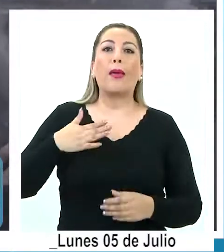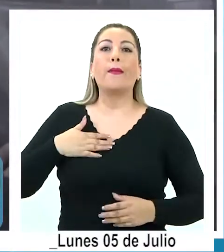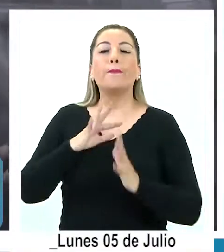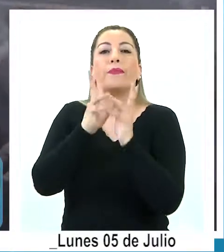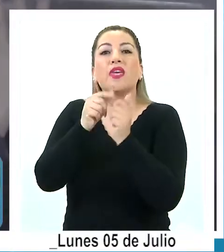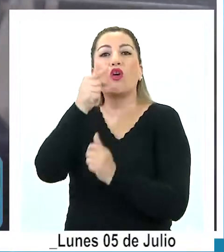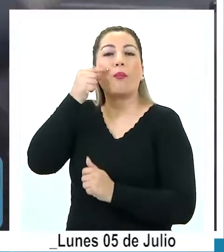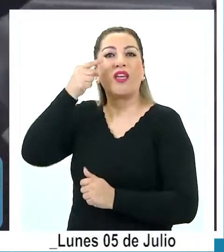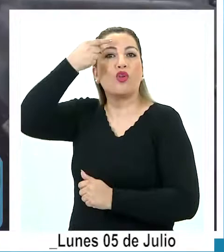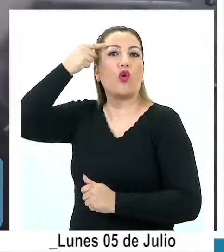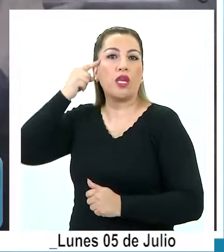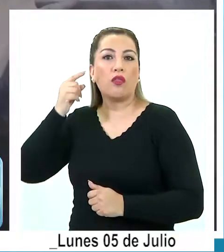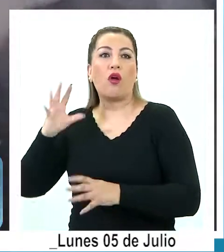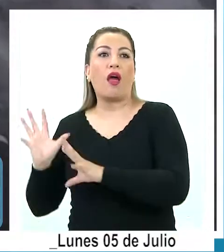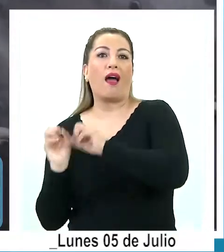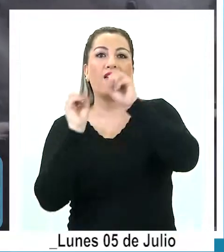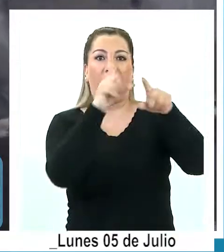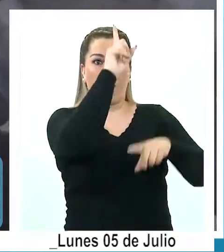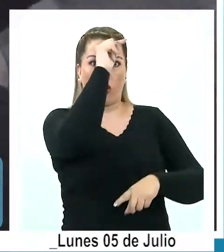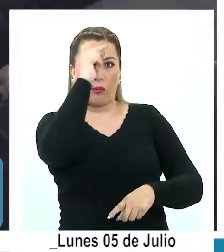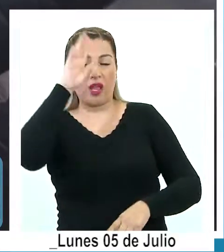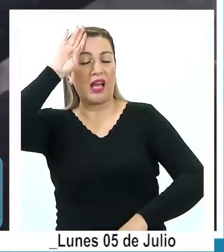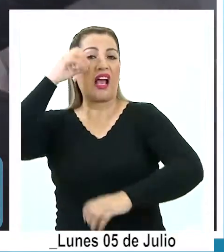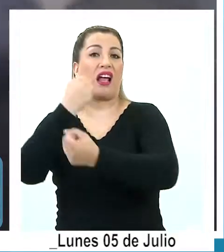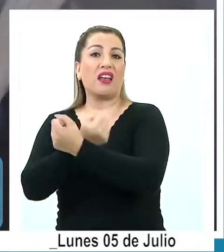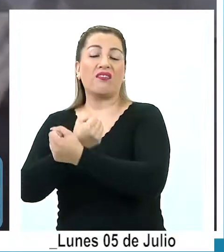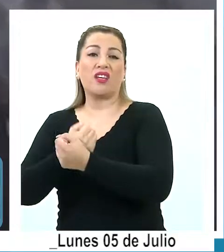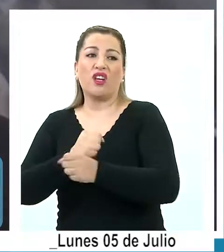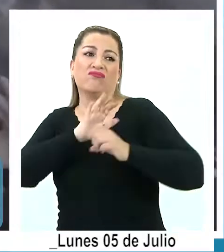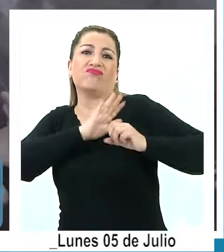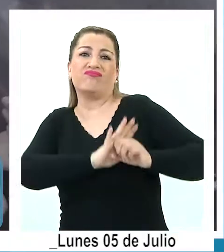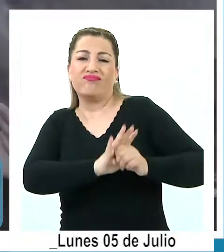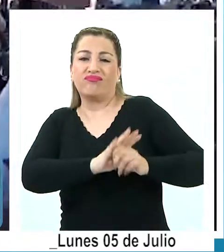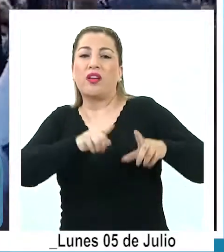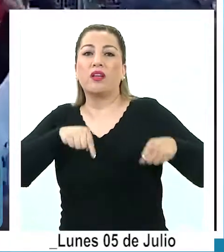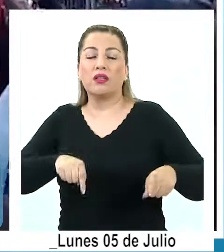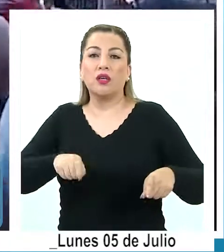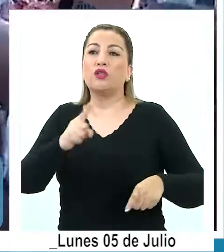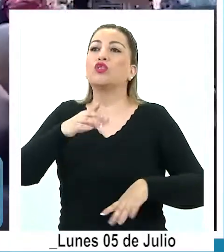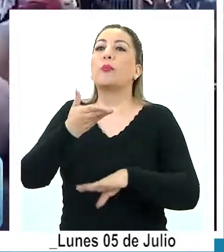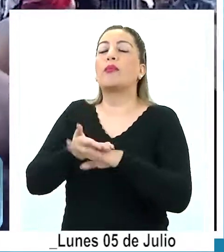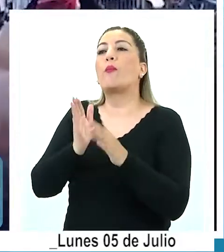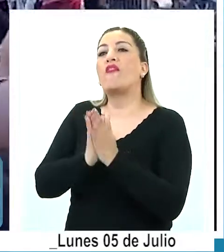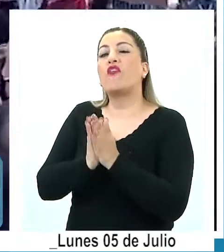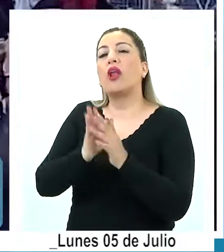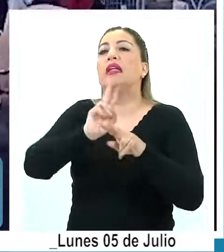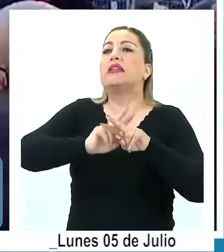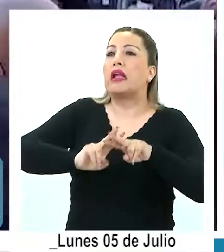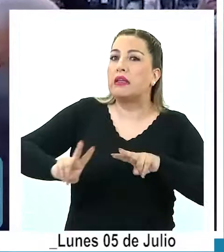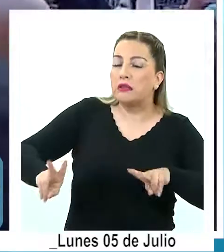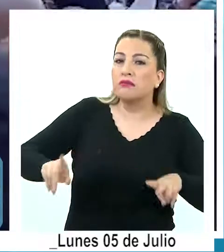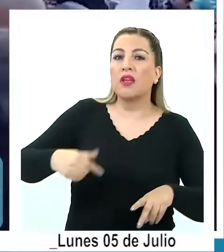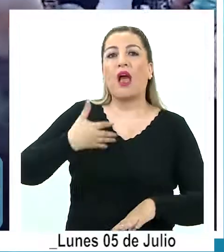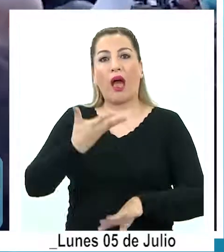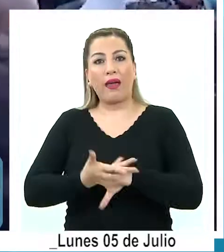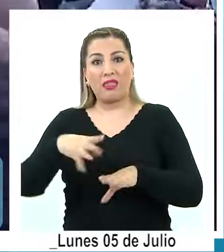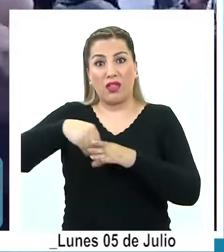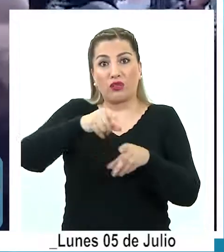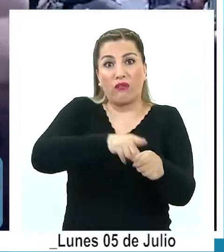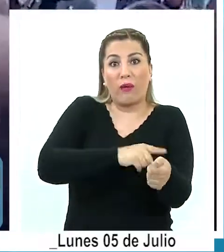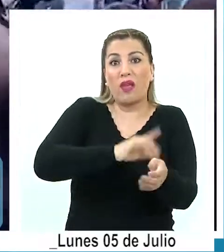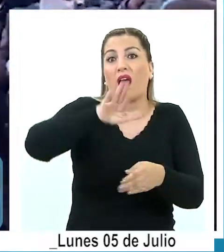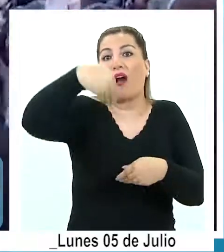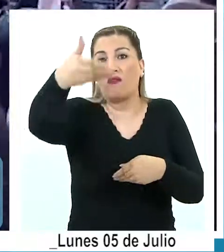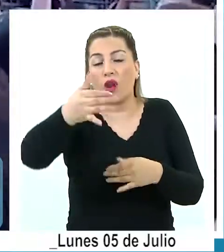Compañeros heridos, uno al hospital, carabineros con fuerzas especiales reprimiendo. Pedimos que fuera algo tranquilo. Están nuestras